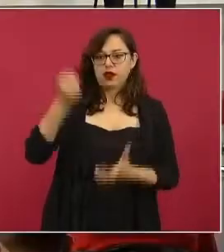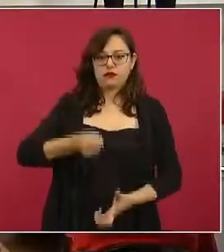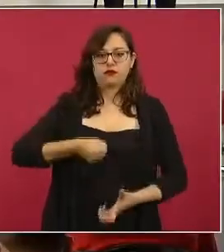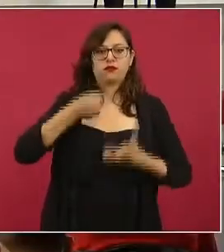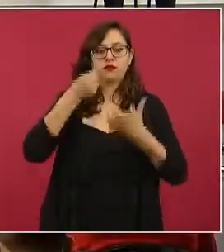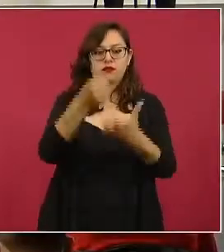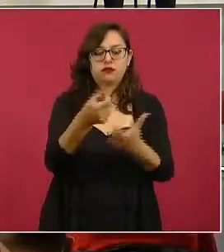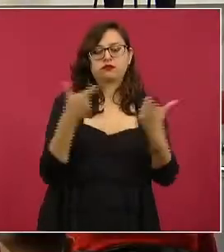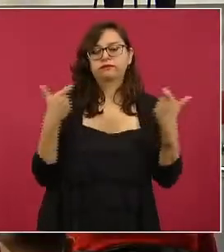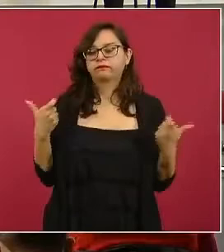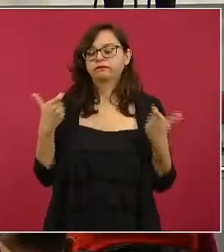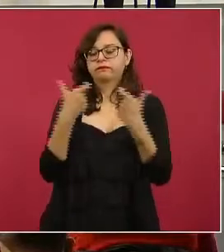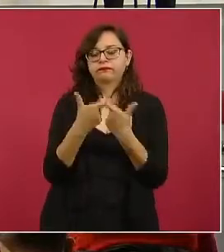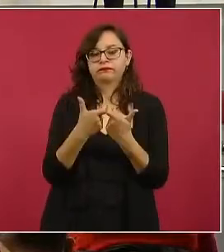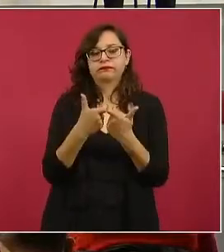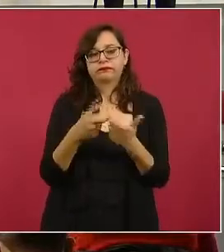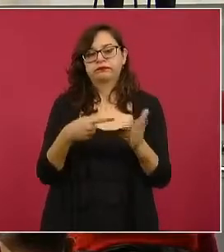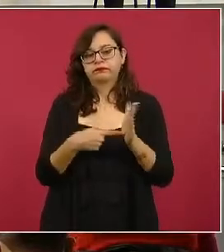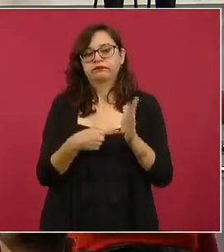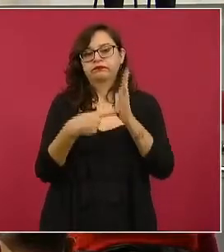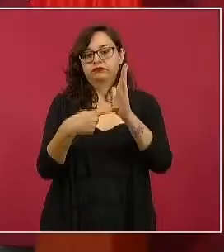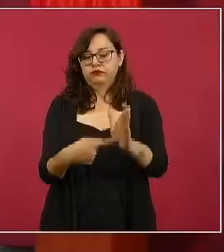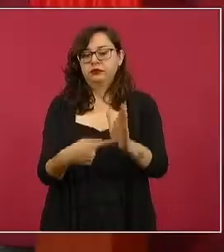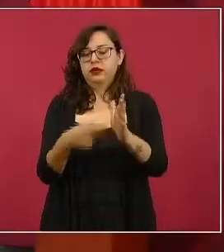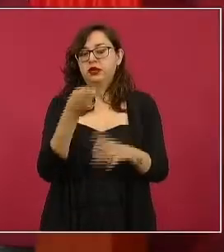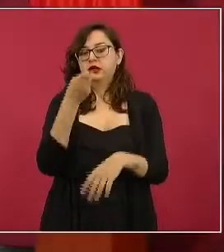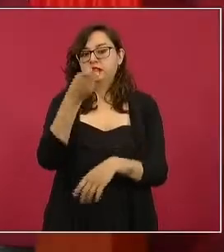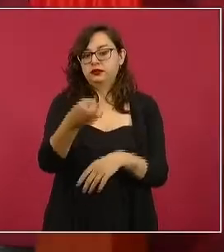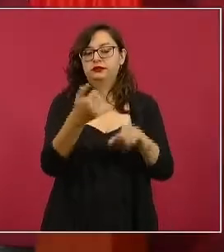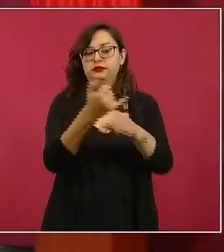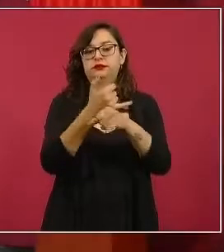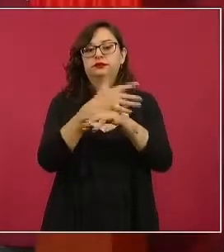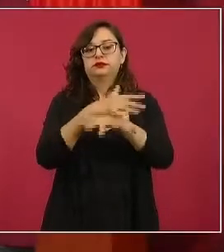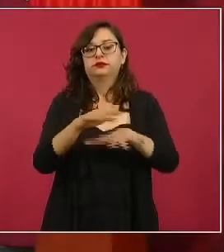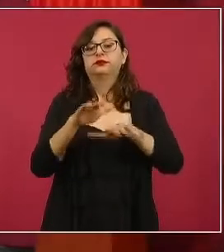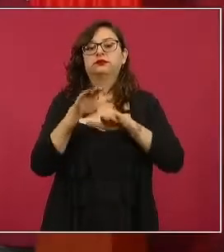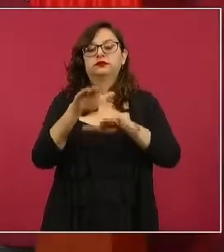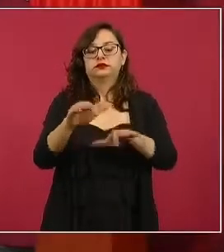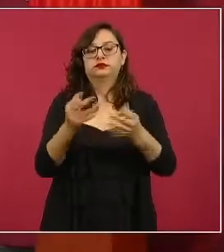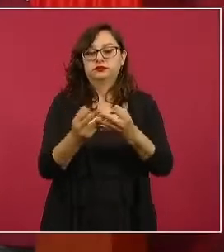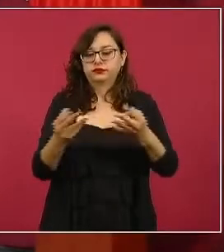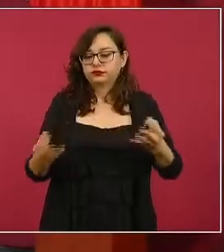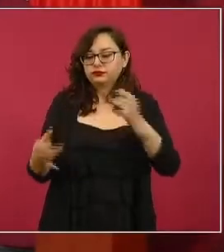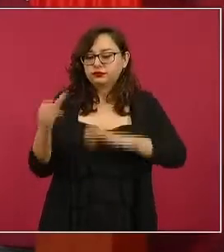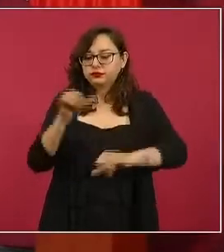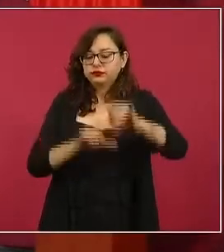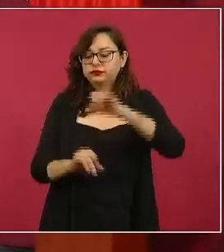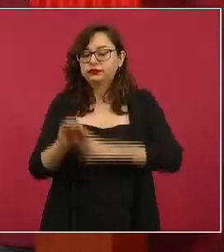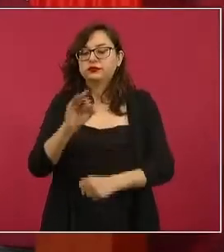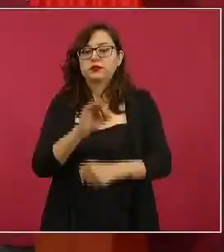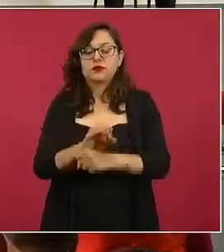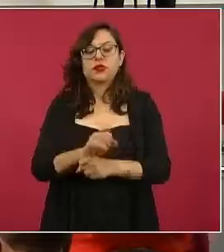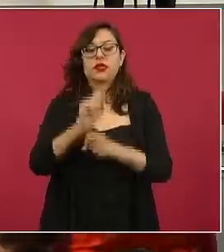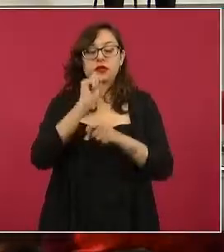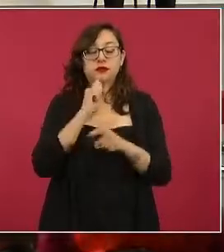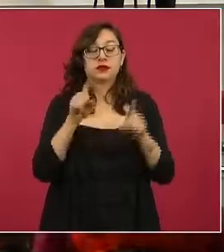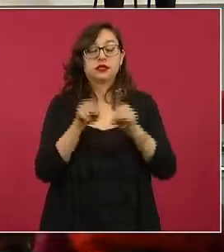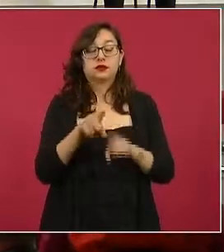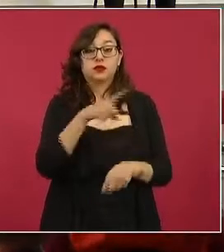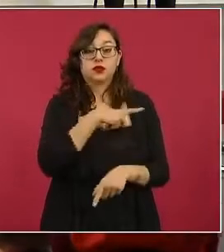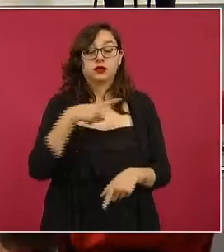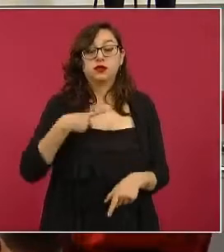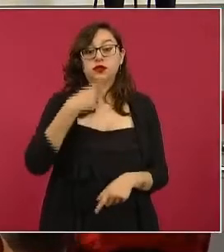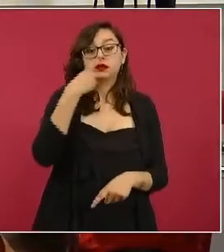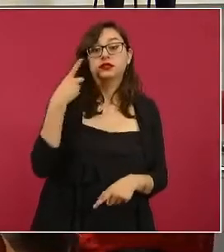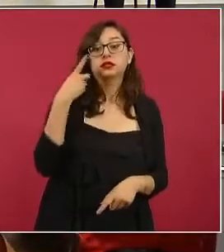información en cuanto al programa de entrega de fertilizantes, y únicamente comentarle, señor presidente, que el día de